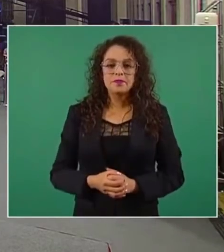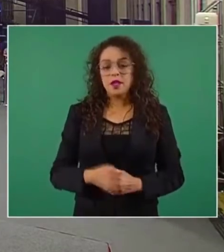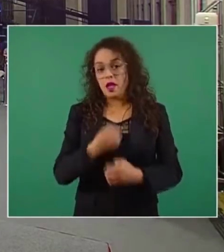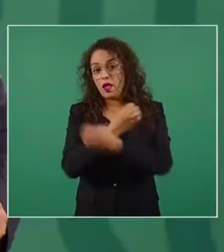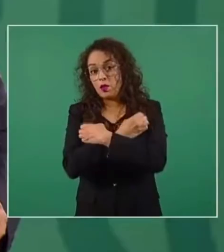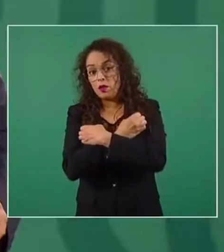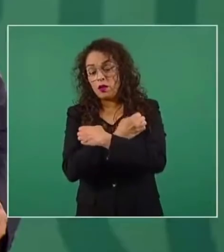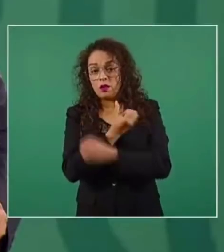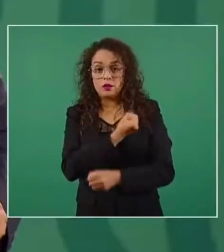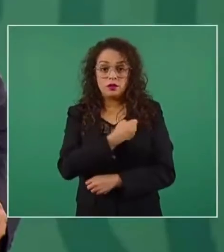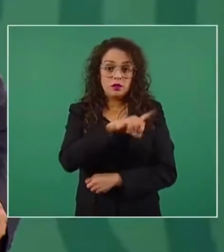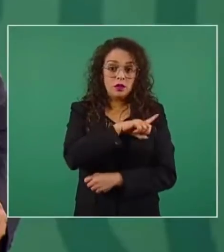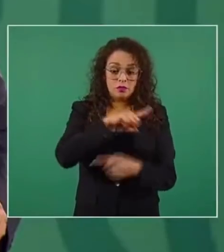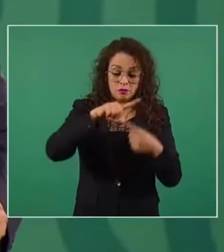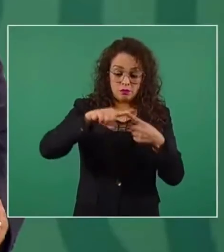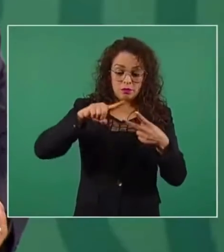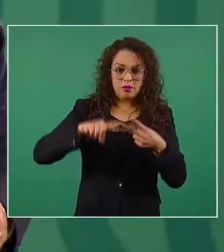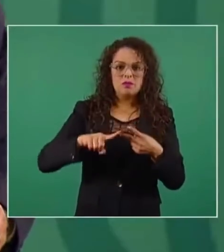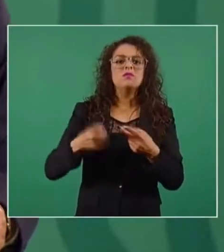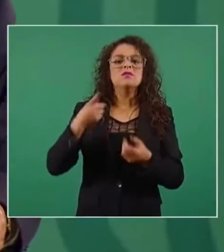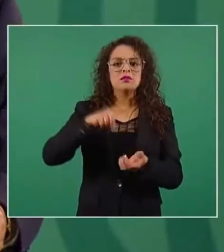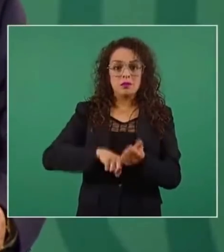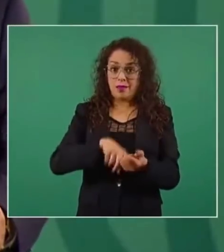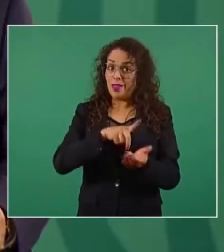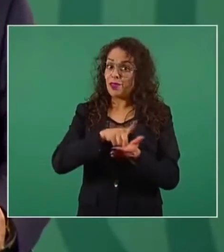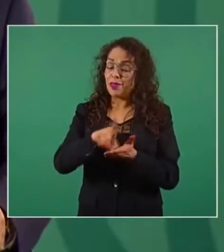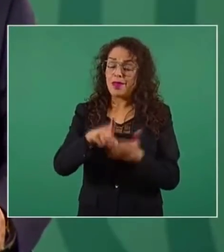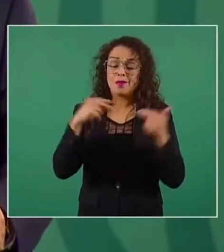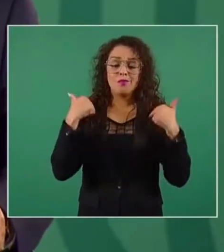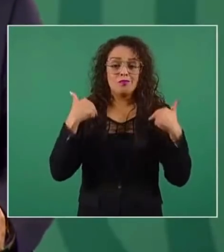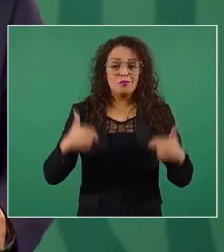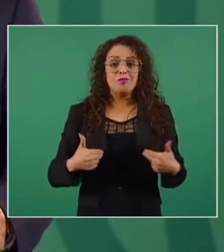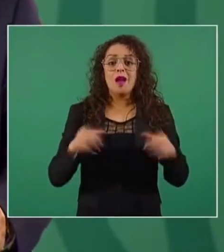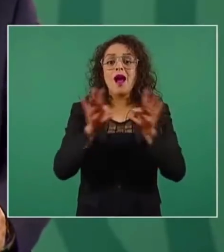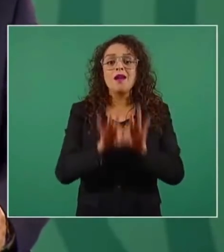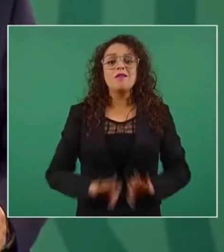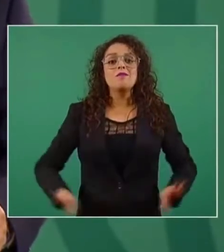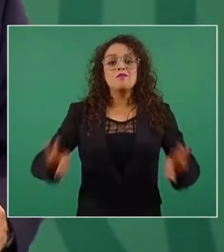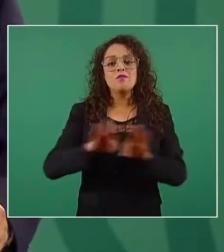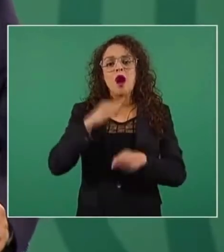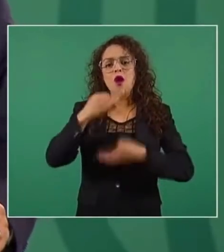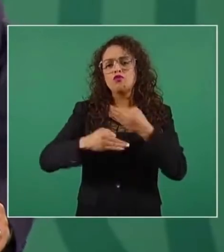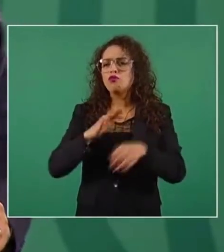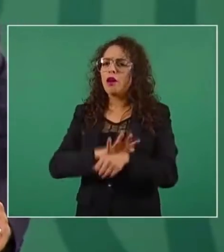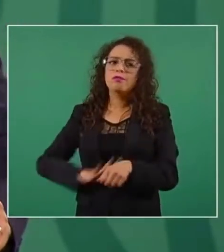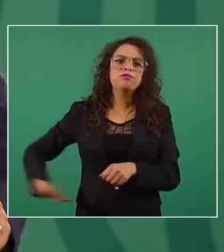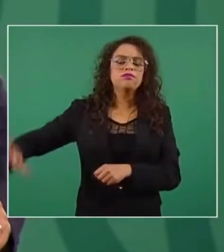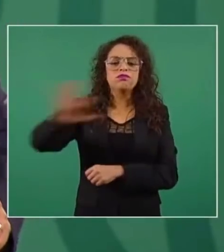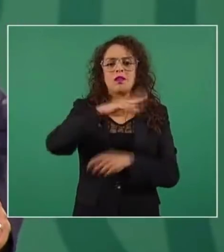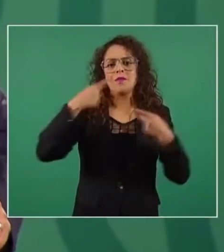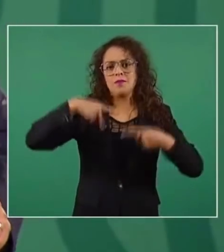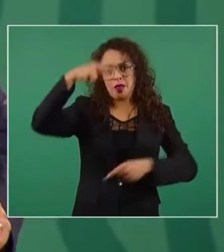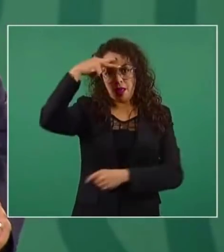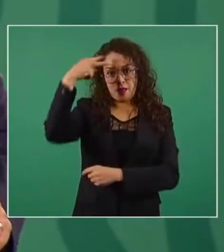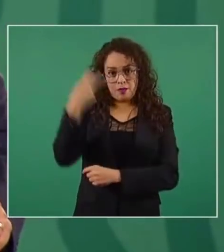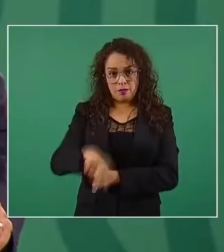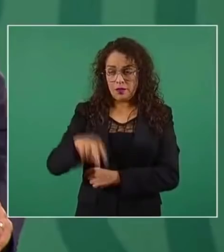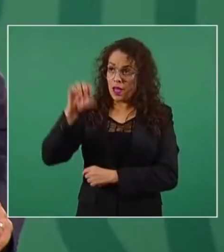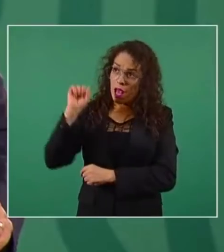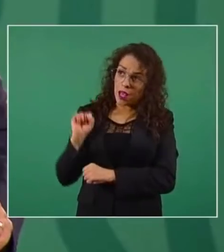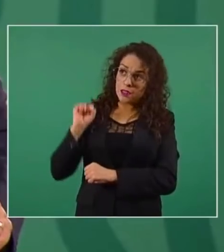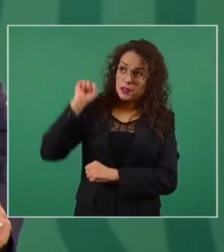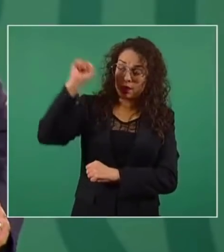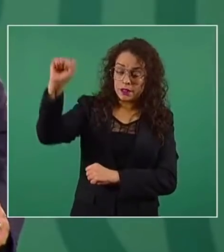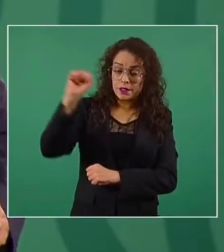derechos humanos fundamentales de todos los mexicanos. El Sindicato Nacional de Trabajadores de la Educación